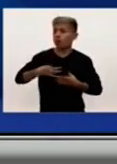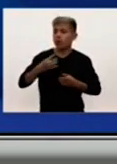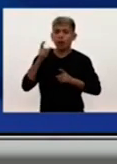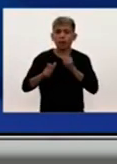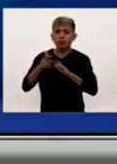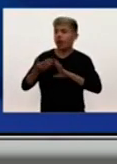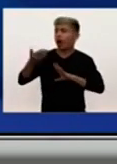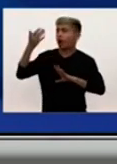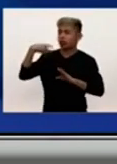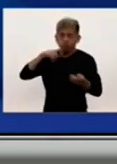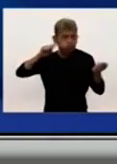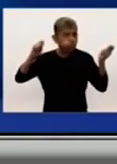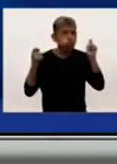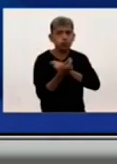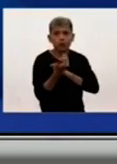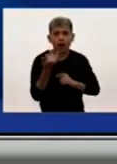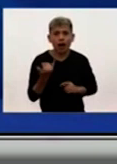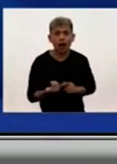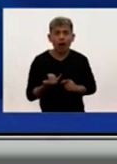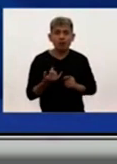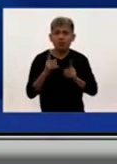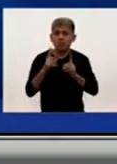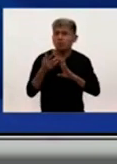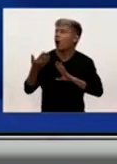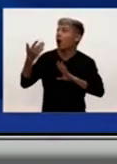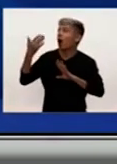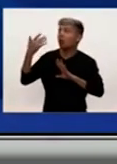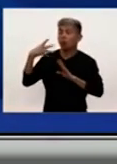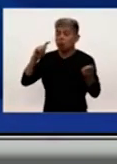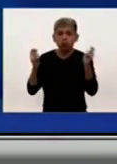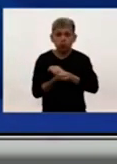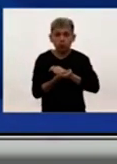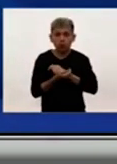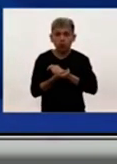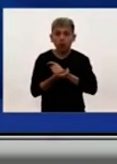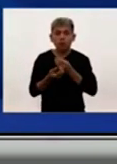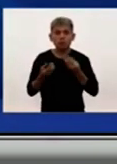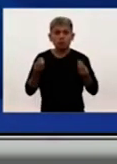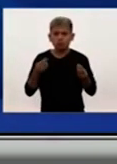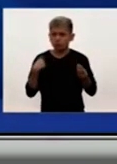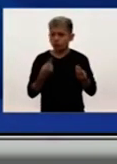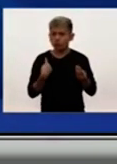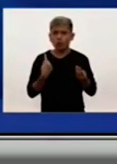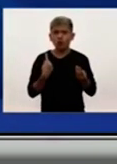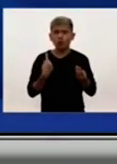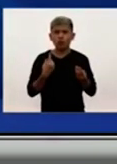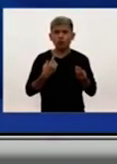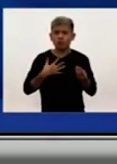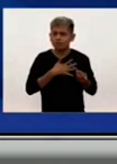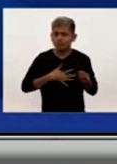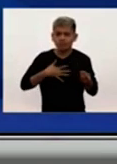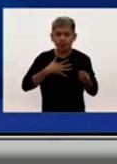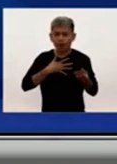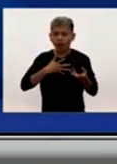como la conocíamos, tal como la vivíamos y esto ha generado cambios emocionales